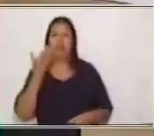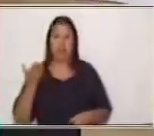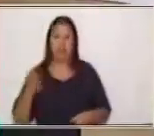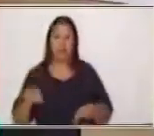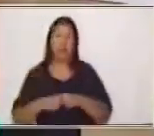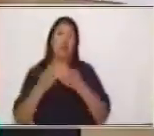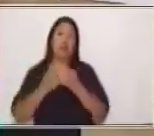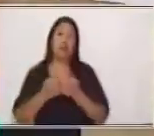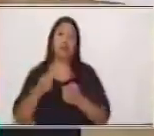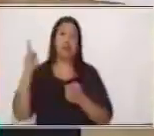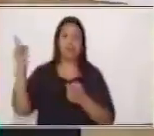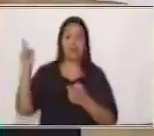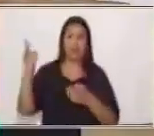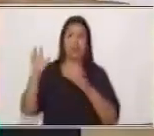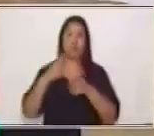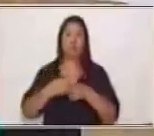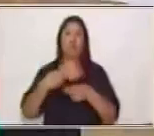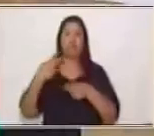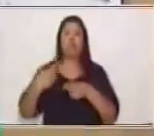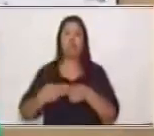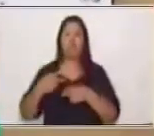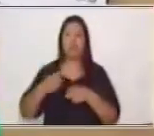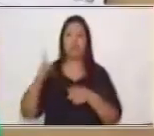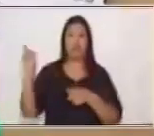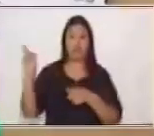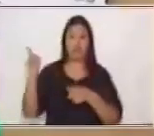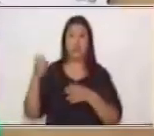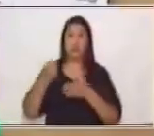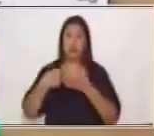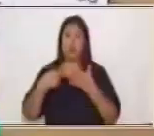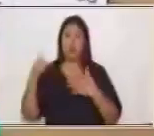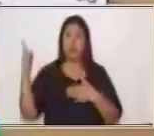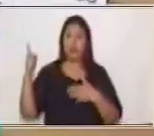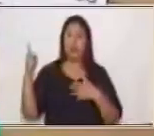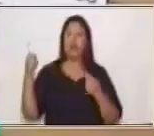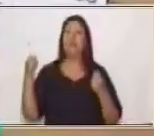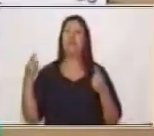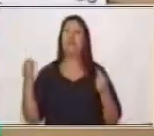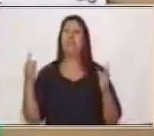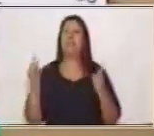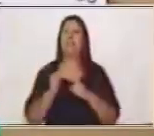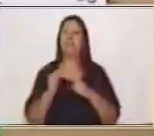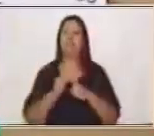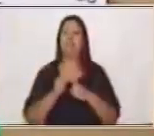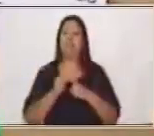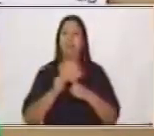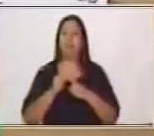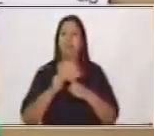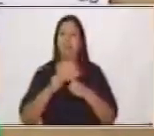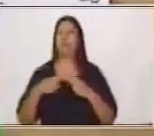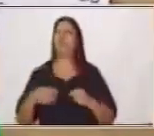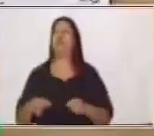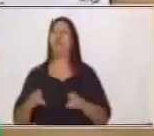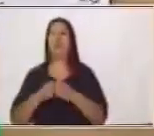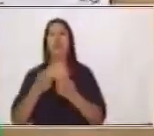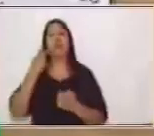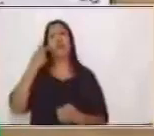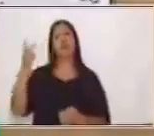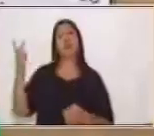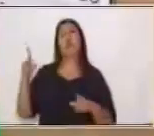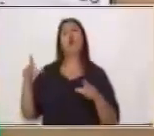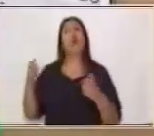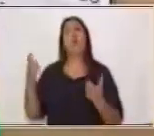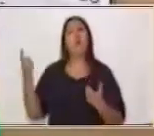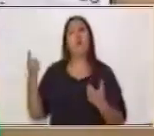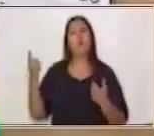frases que están incompletas. Entonces, vamos a ver cómo a través de una imagen también podemos